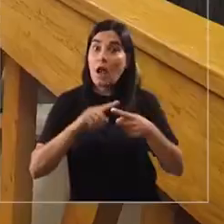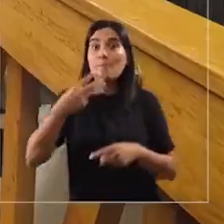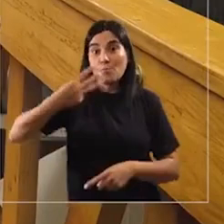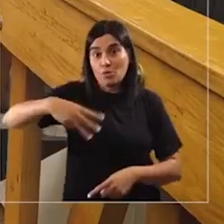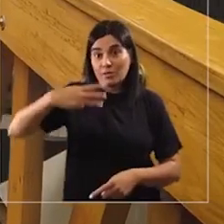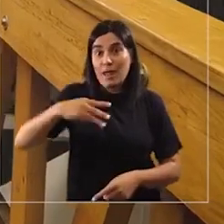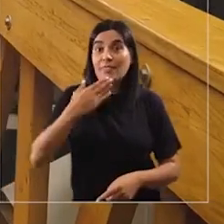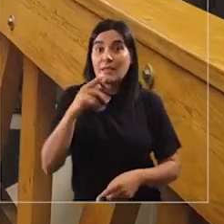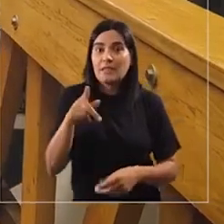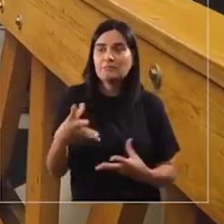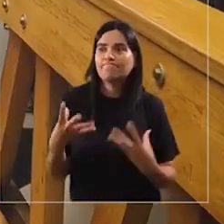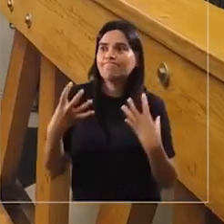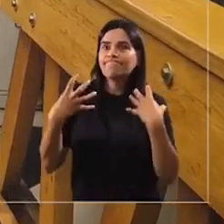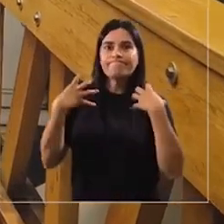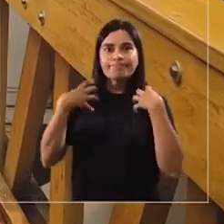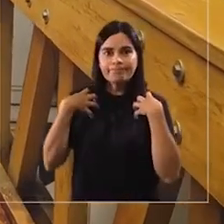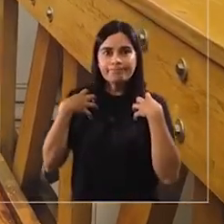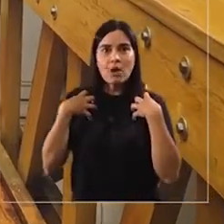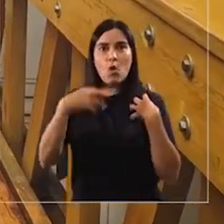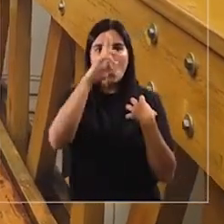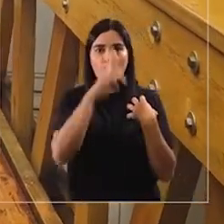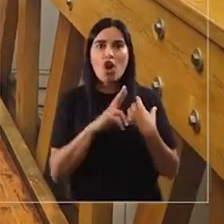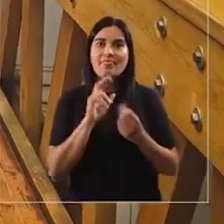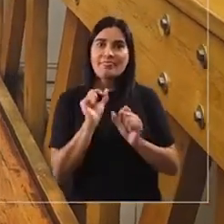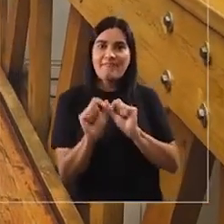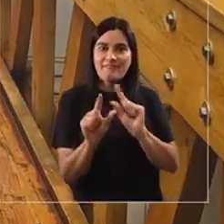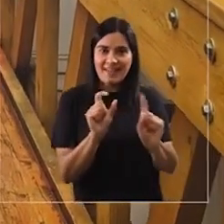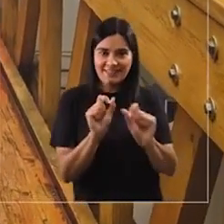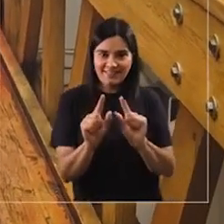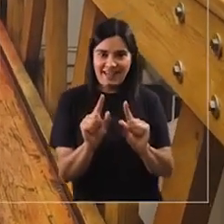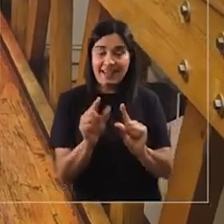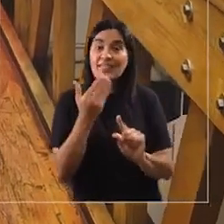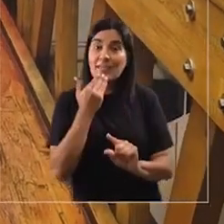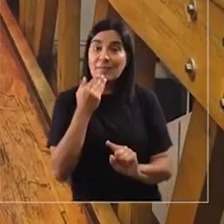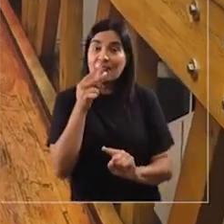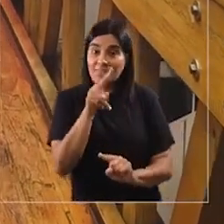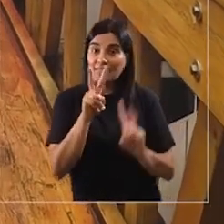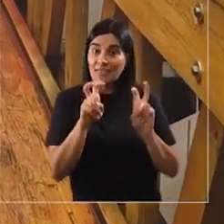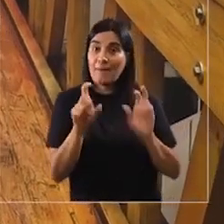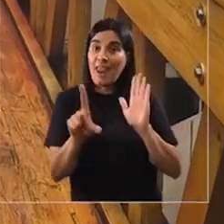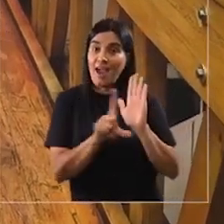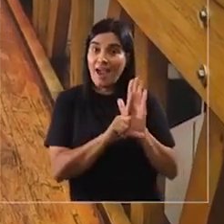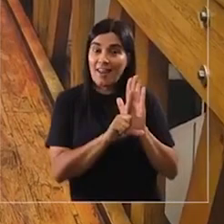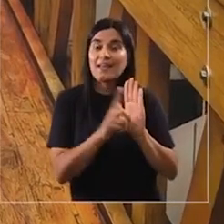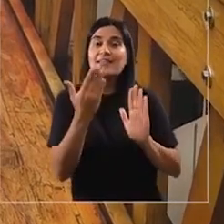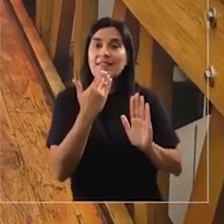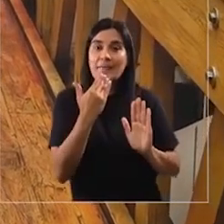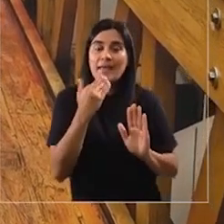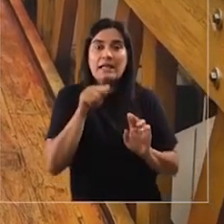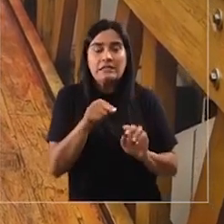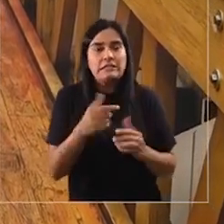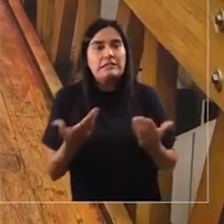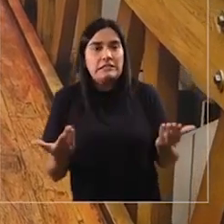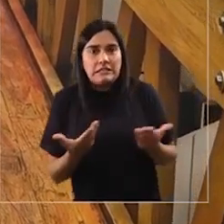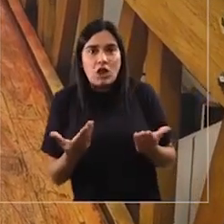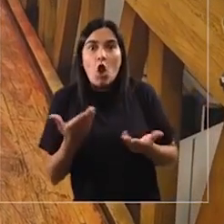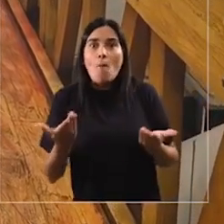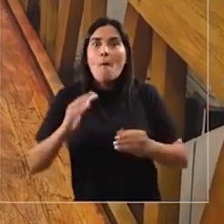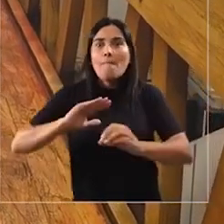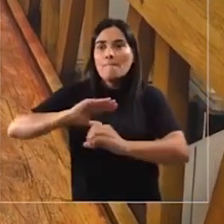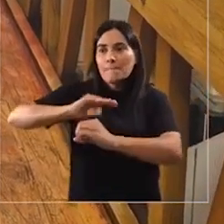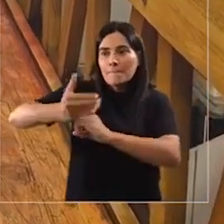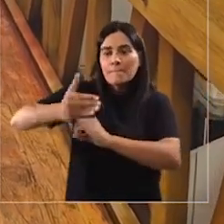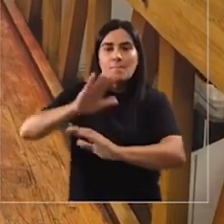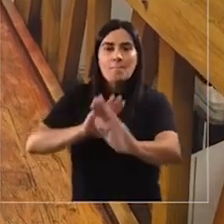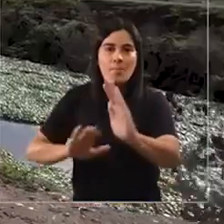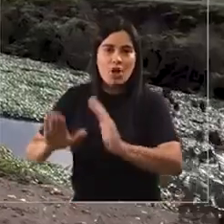municipalidad ha tenido que adquirir no solamente un rol de defensa desde la perspectiva legal, sino que también generar instancias